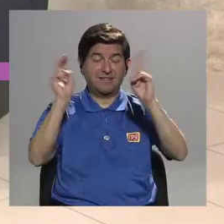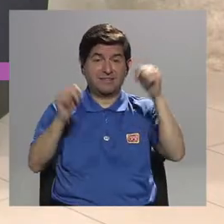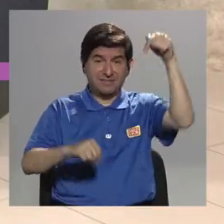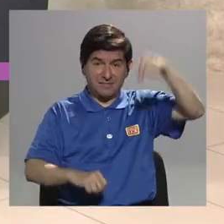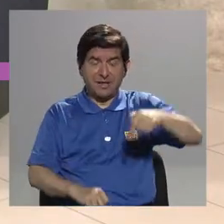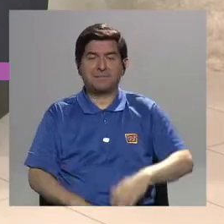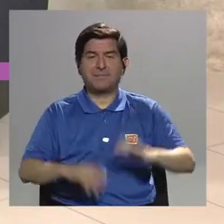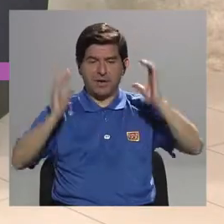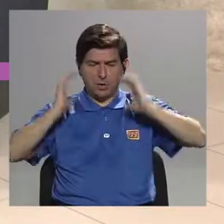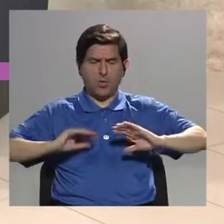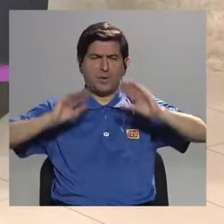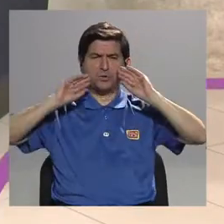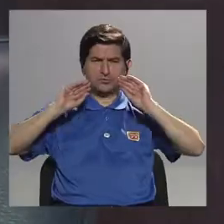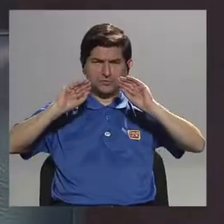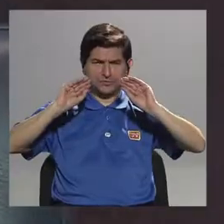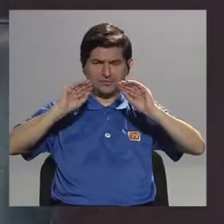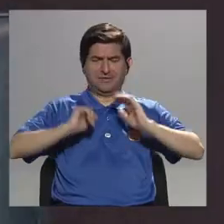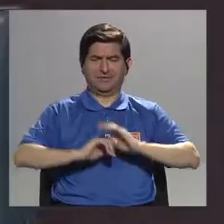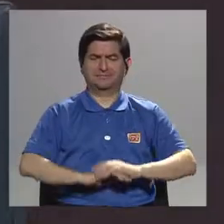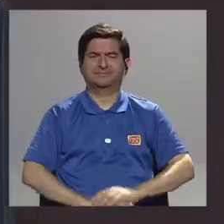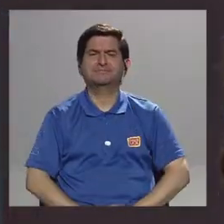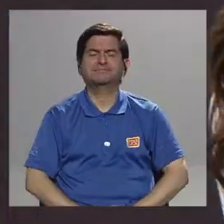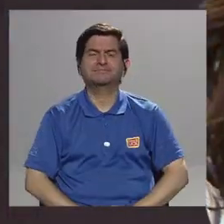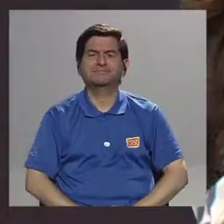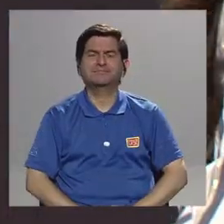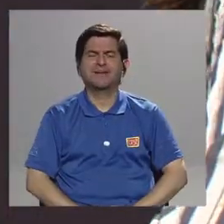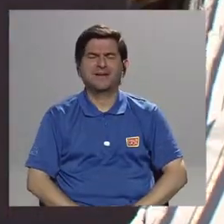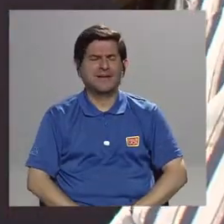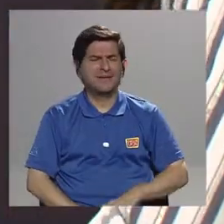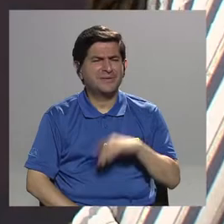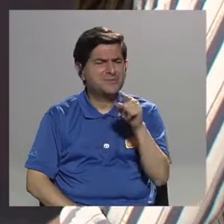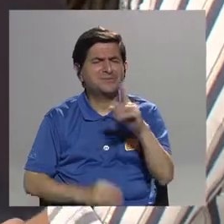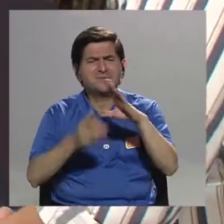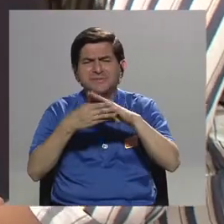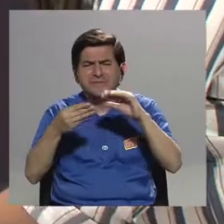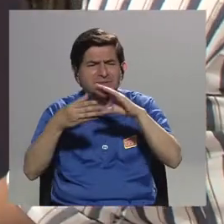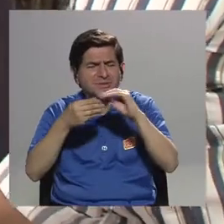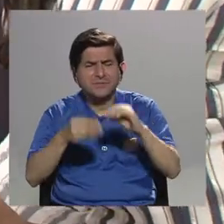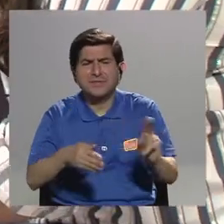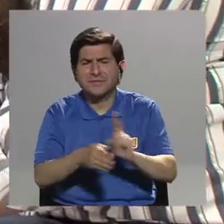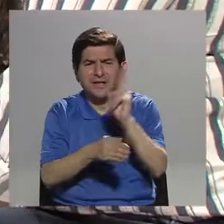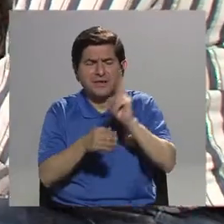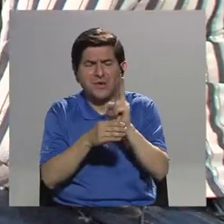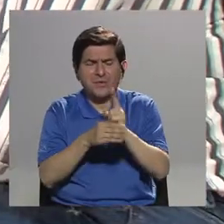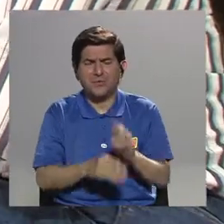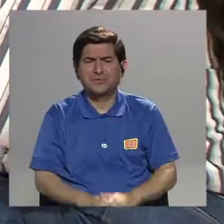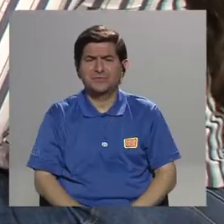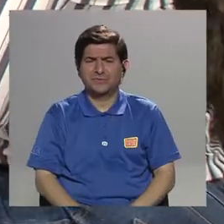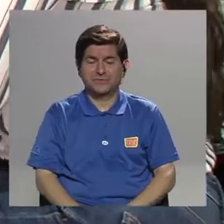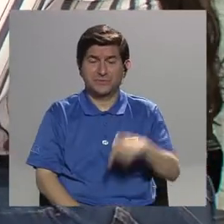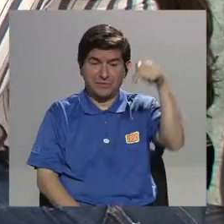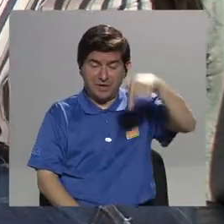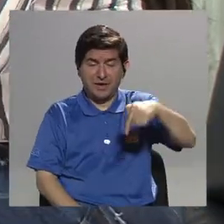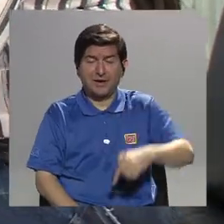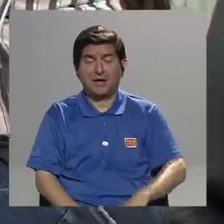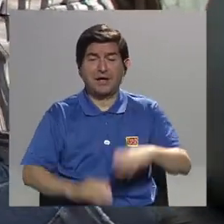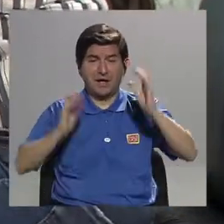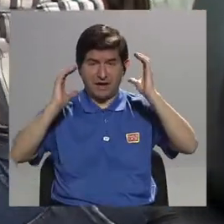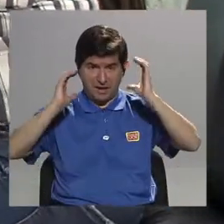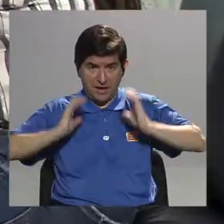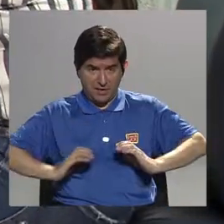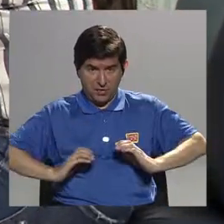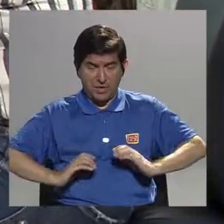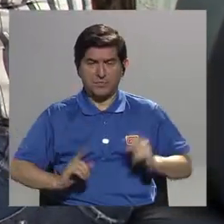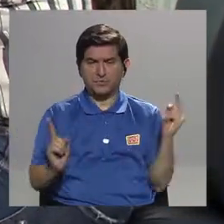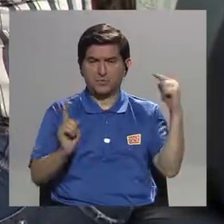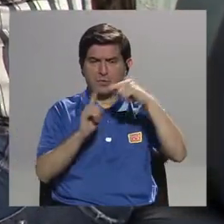el tema de hoy es cuerpos que enseñan. Doctora, coméntenos un poco más acerca de este uso que se le da a los